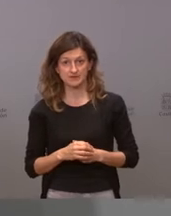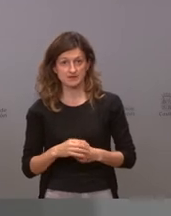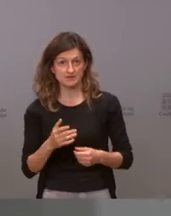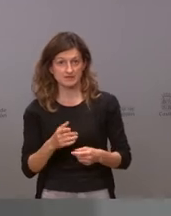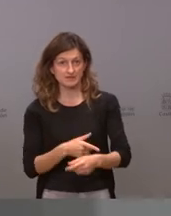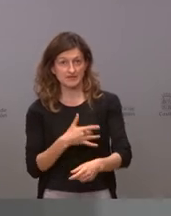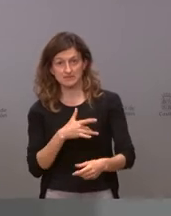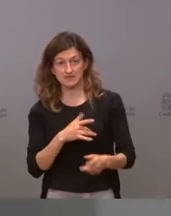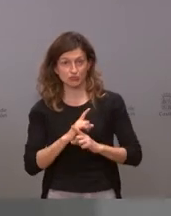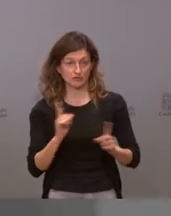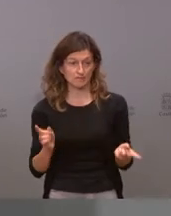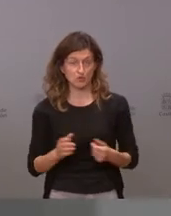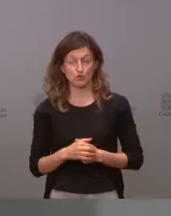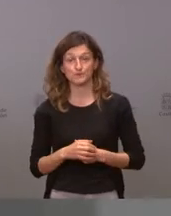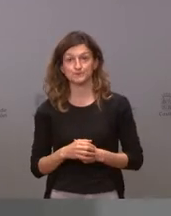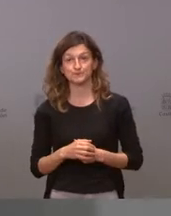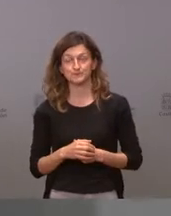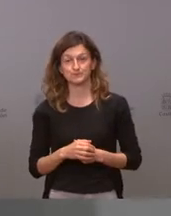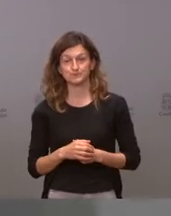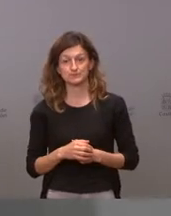es decir que tenemos también